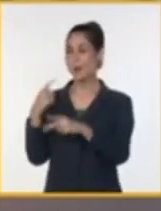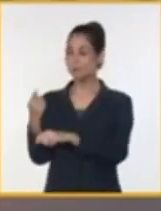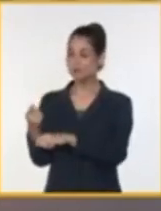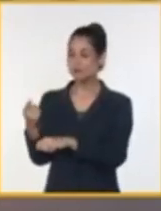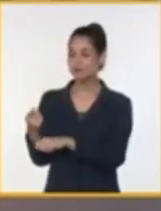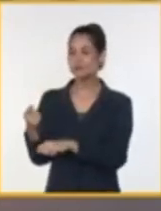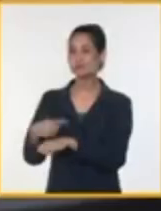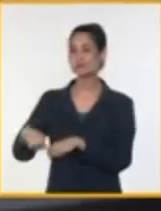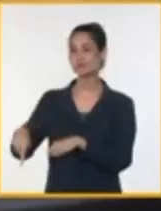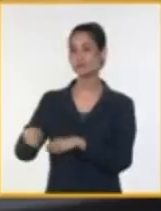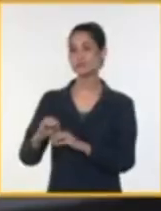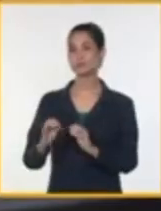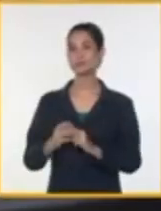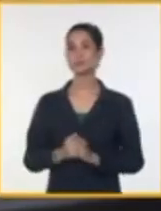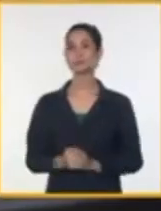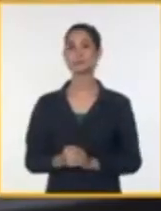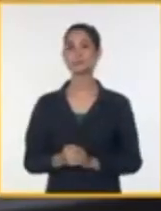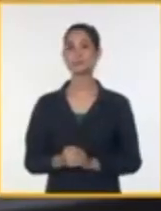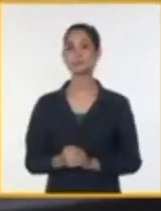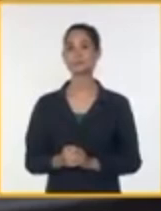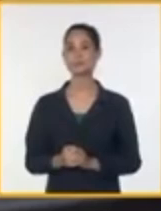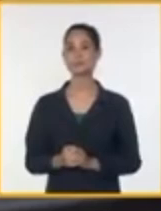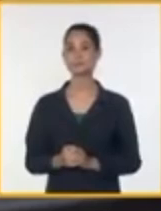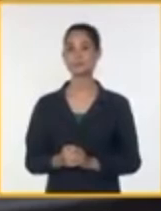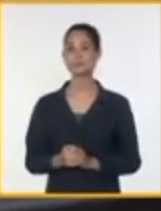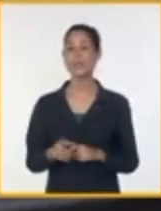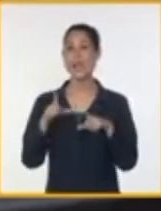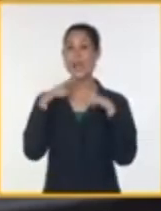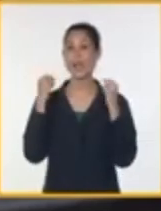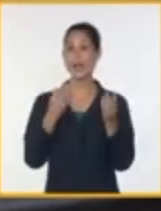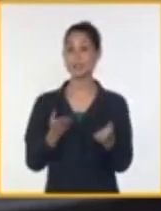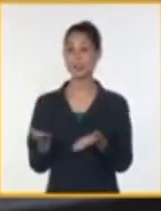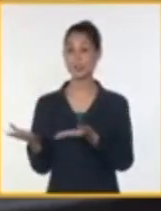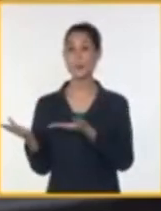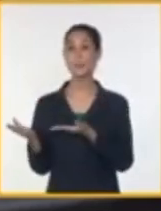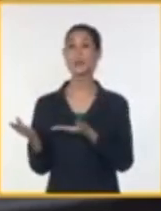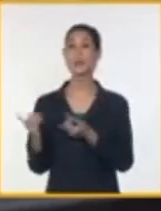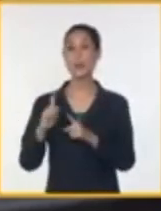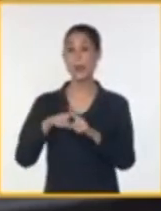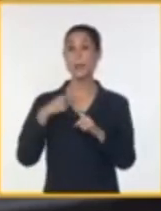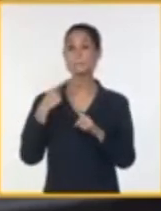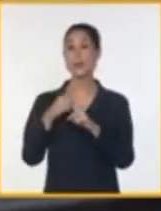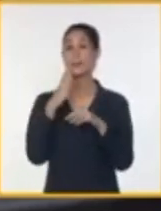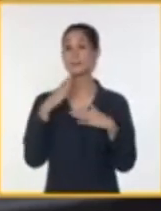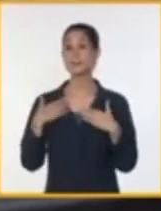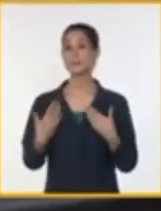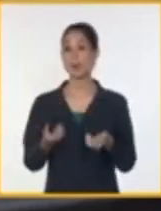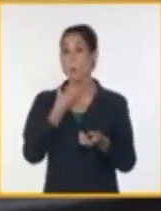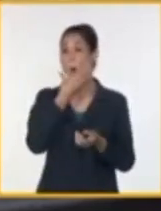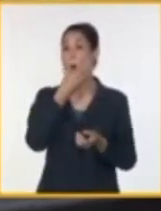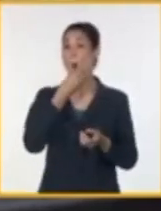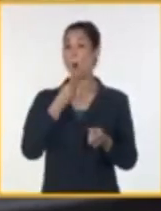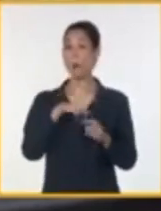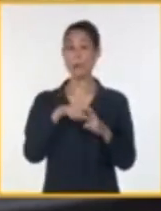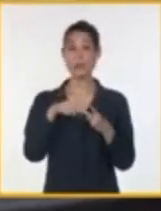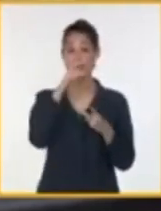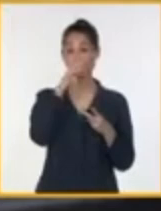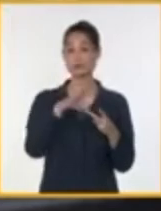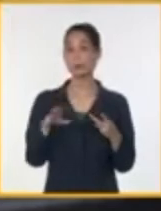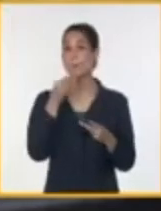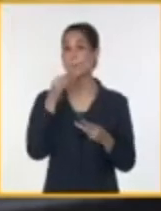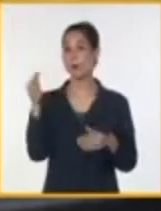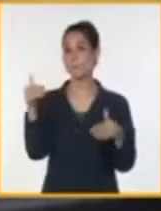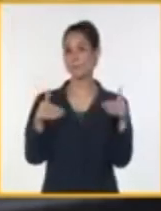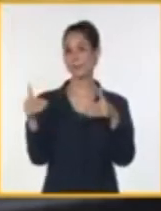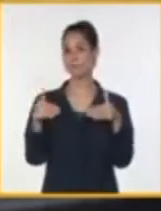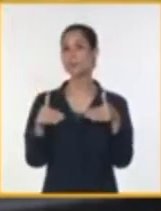Potenciar las ofertas gastronómicas en instalaciones educacionales que funcionarán como campamentos pioneriles y juveniles. Eso lo vamos a retomar de